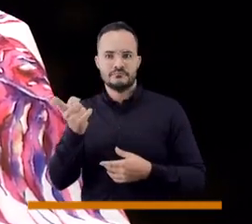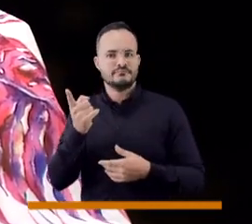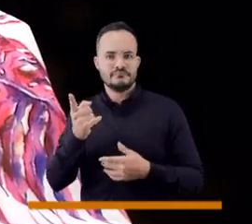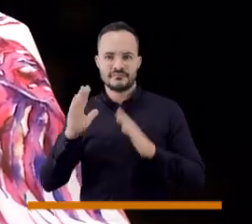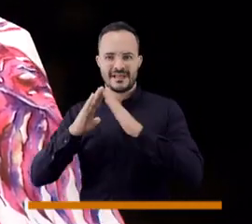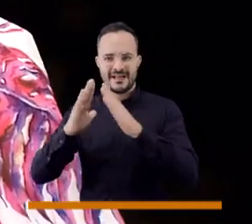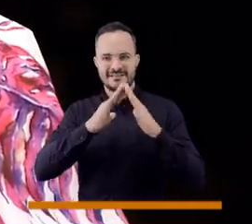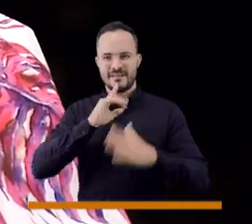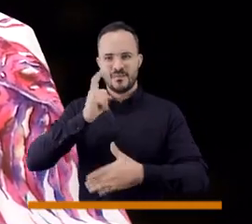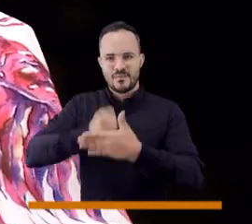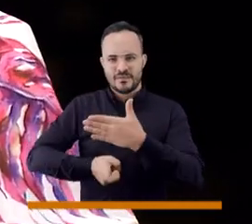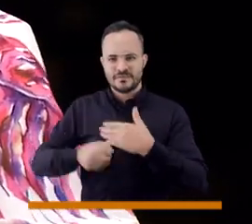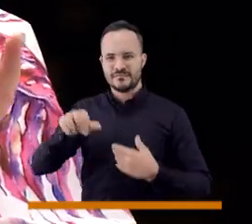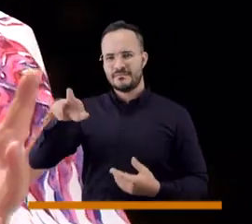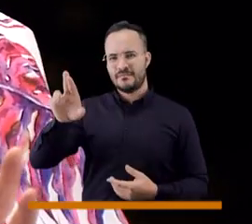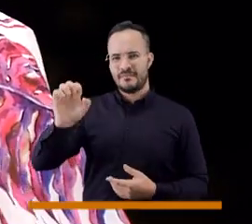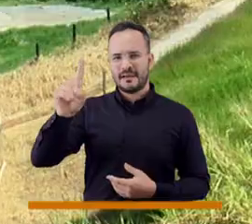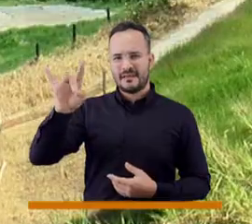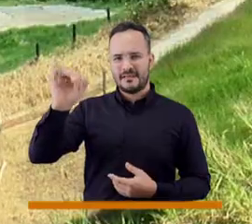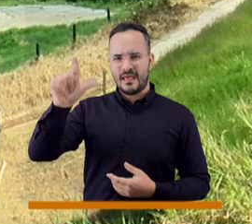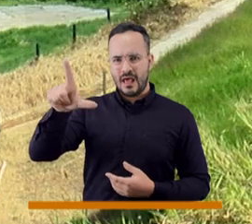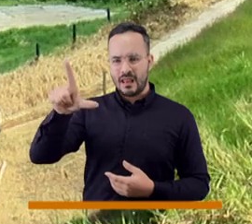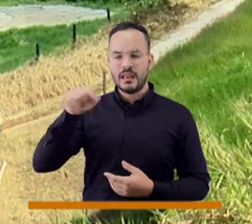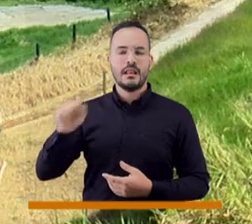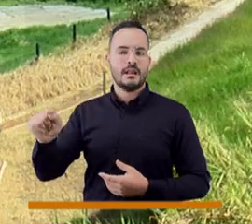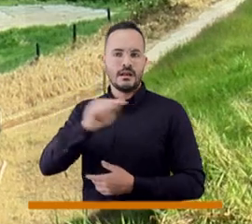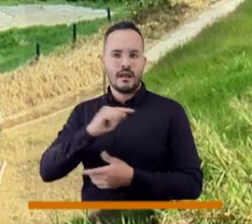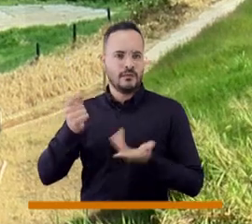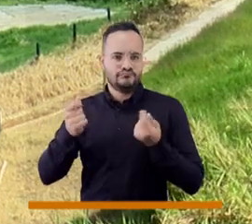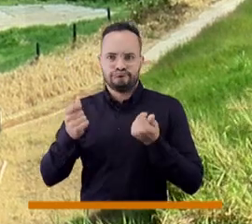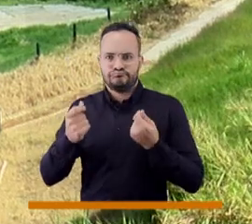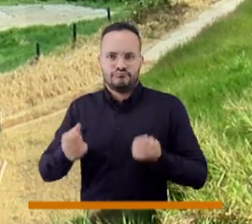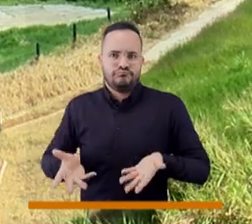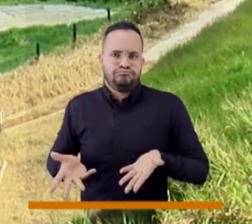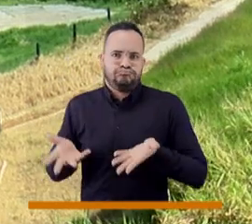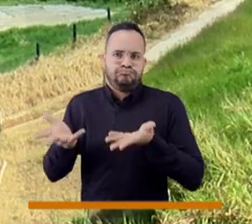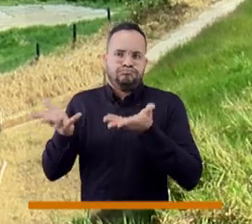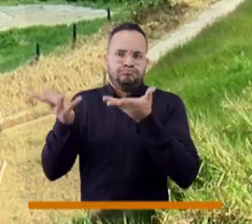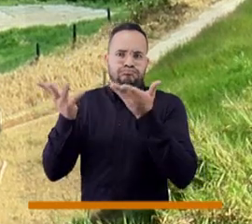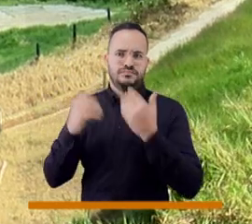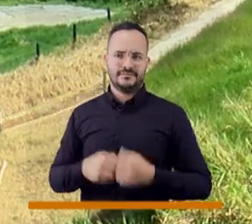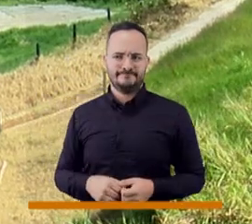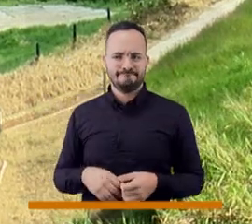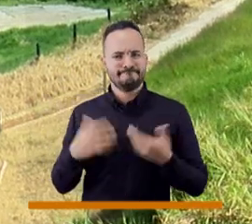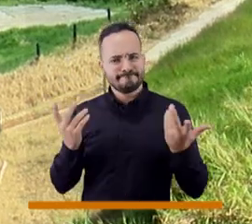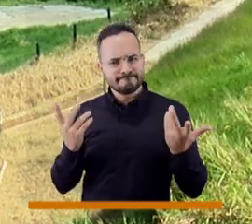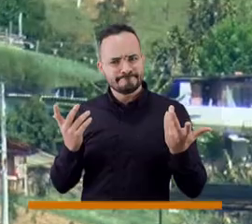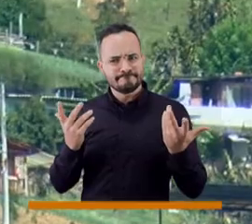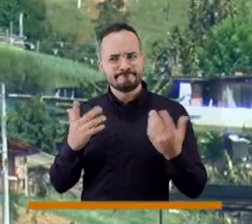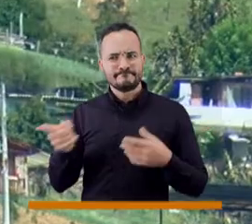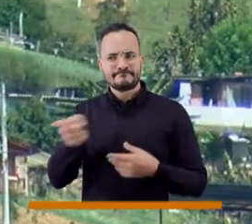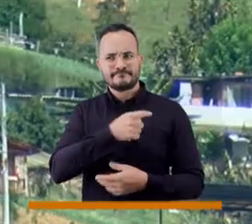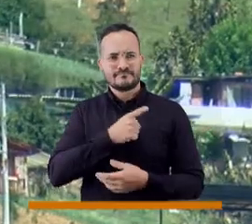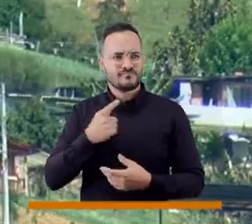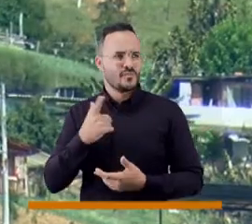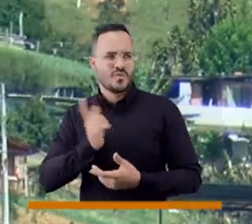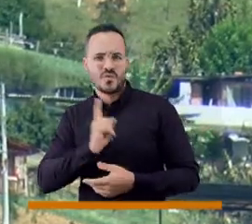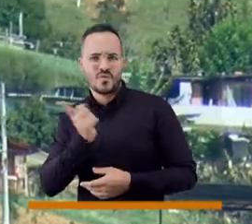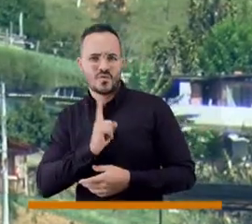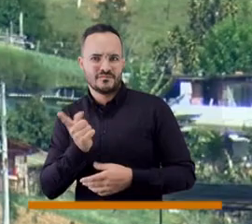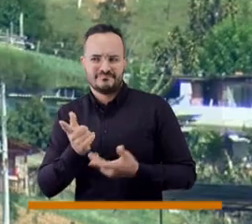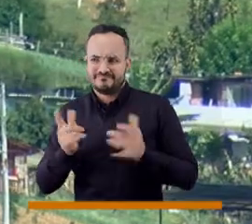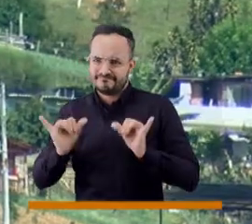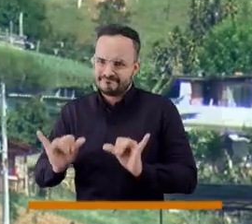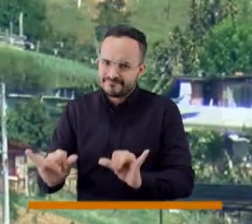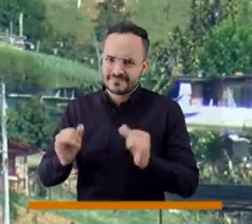está afectando muchísimo a toda esta ruralidad y los campesinos que aún están arraigados en los territorios y además también